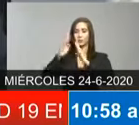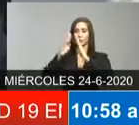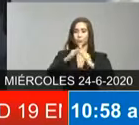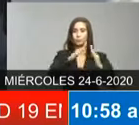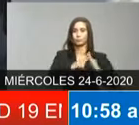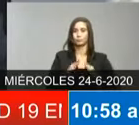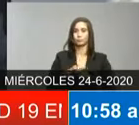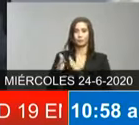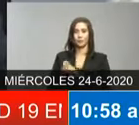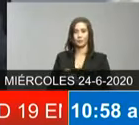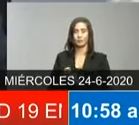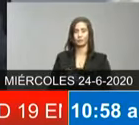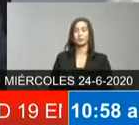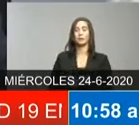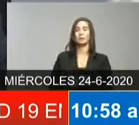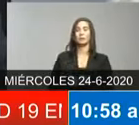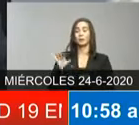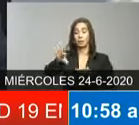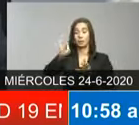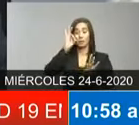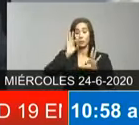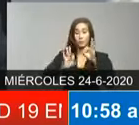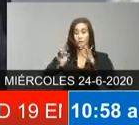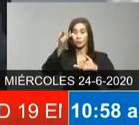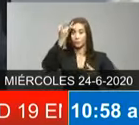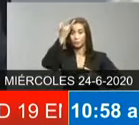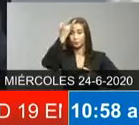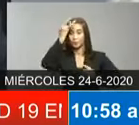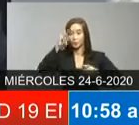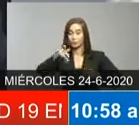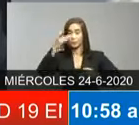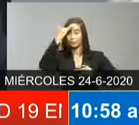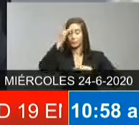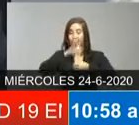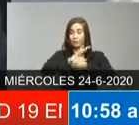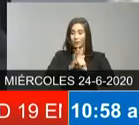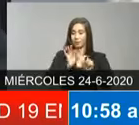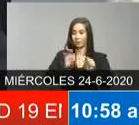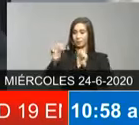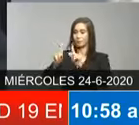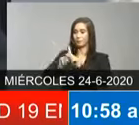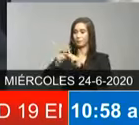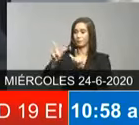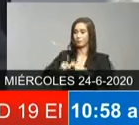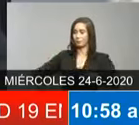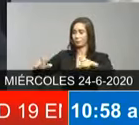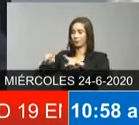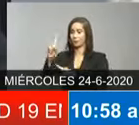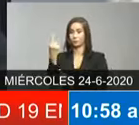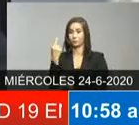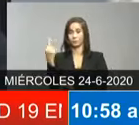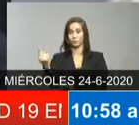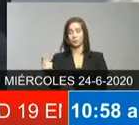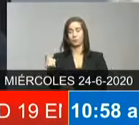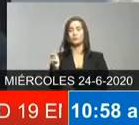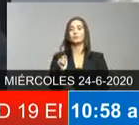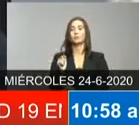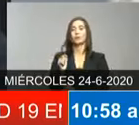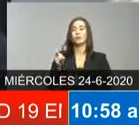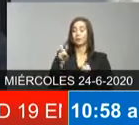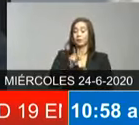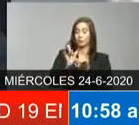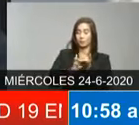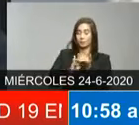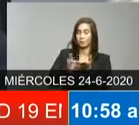localización y aislamiento de pacientes en tratamientos indicados la labor de